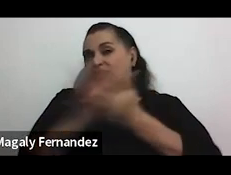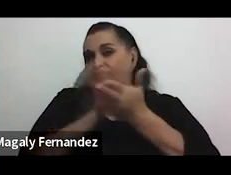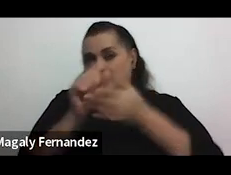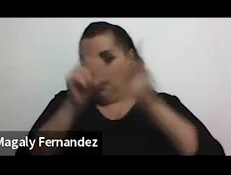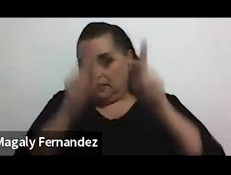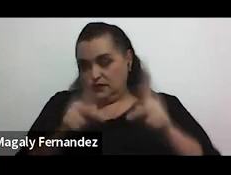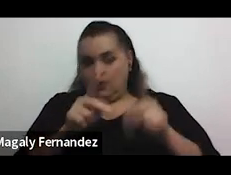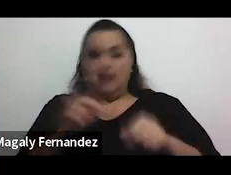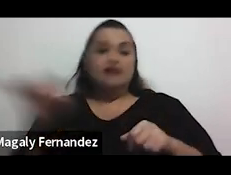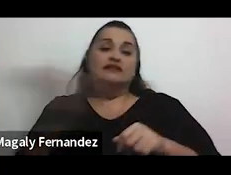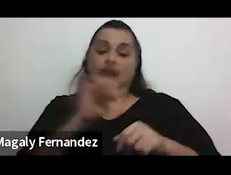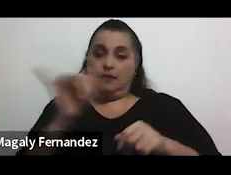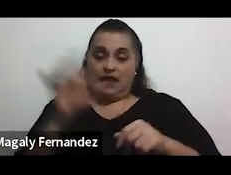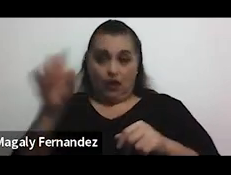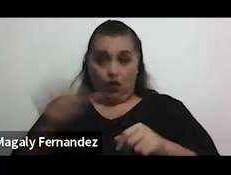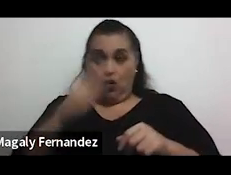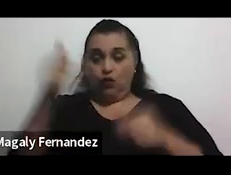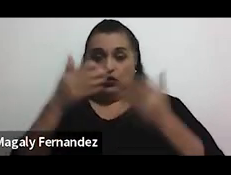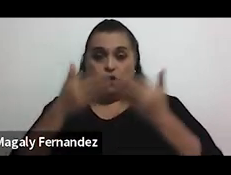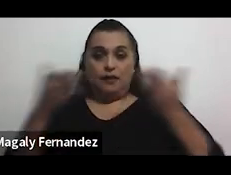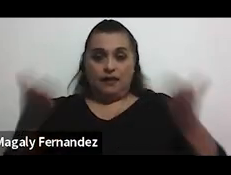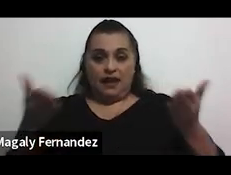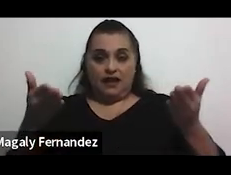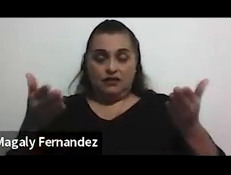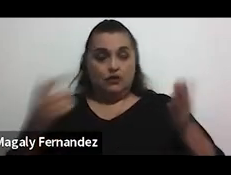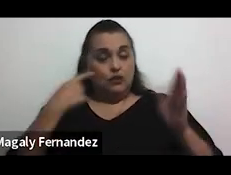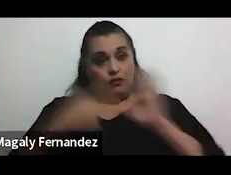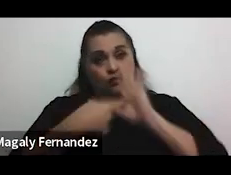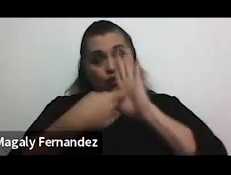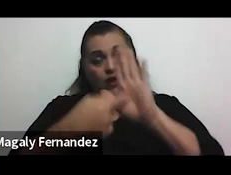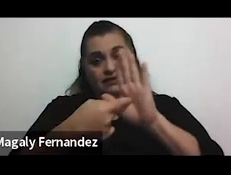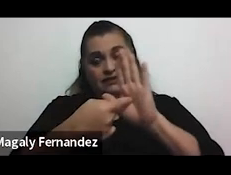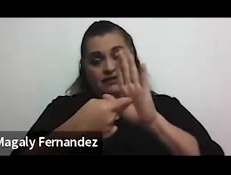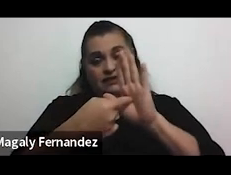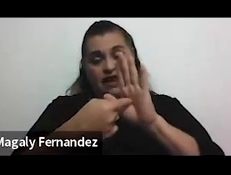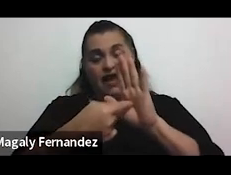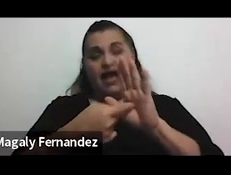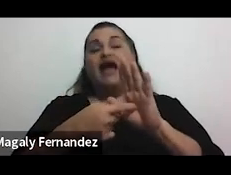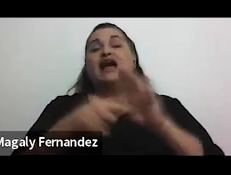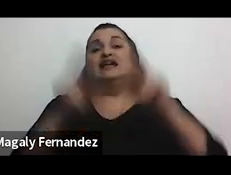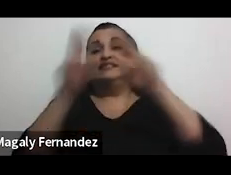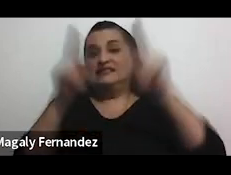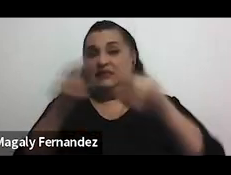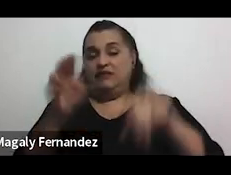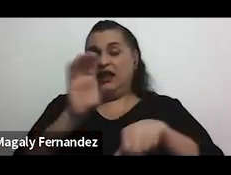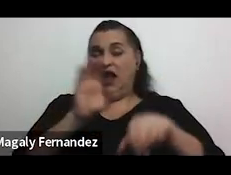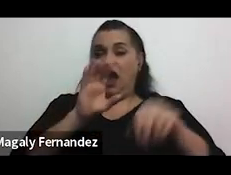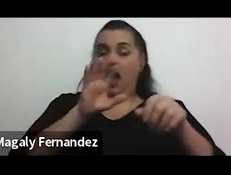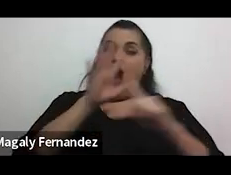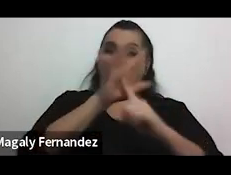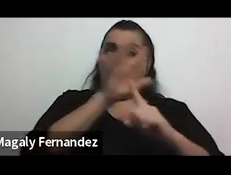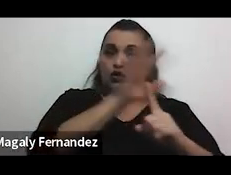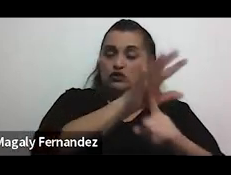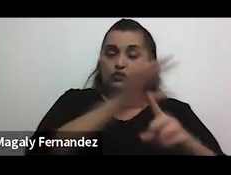además otro elemento que podría ser una manifestación del ciberacoso es la actividad en línea